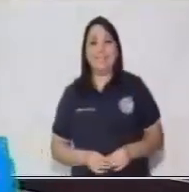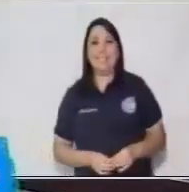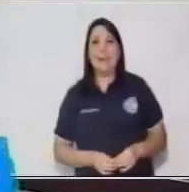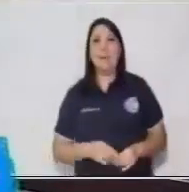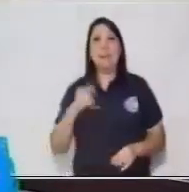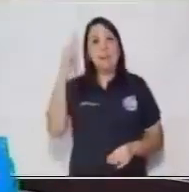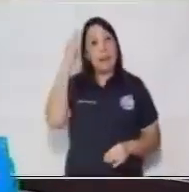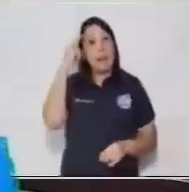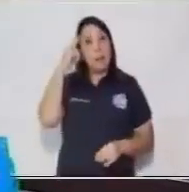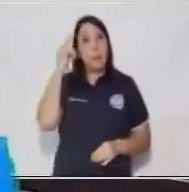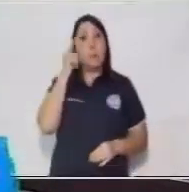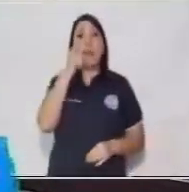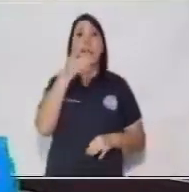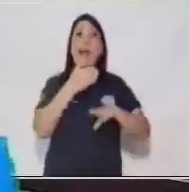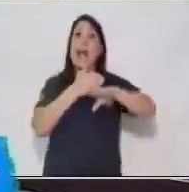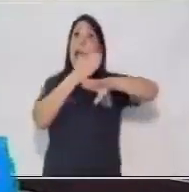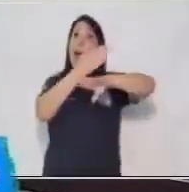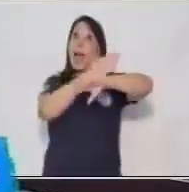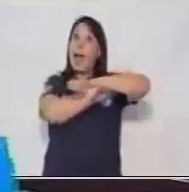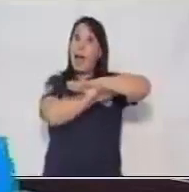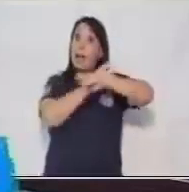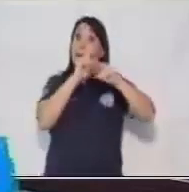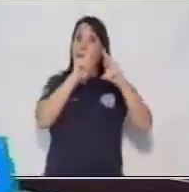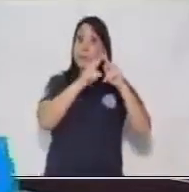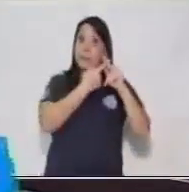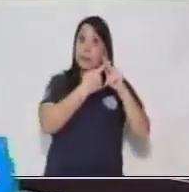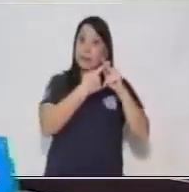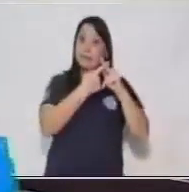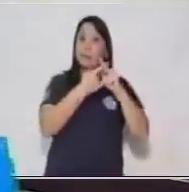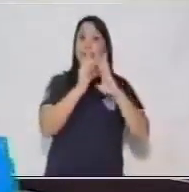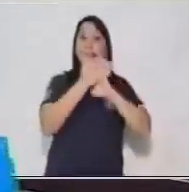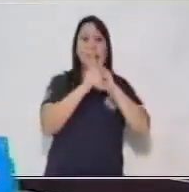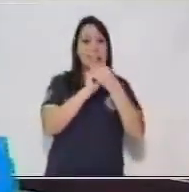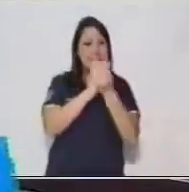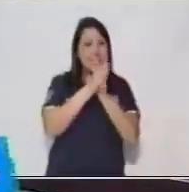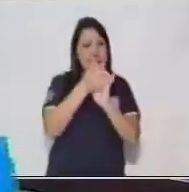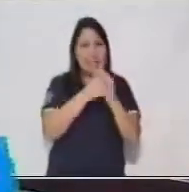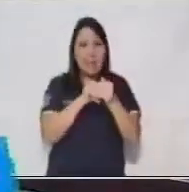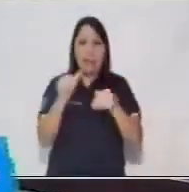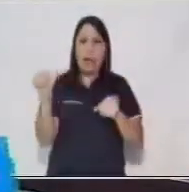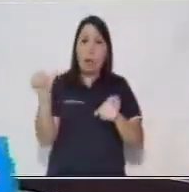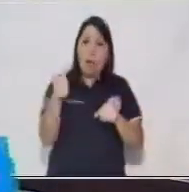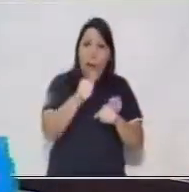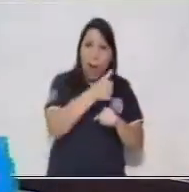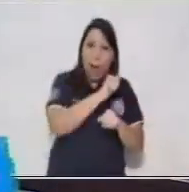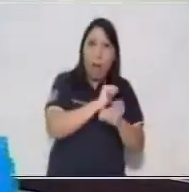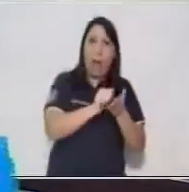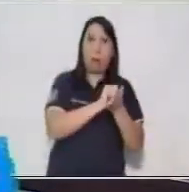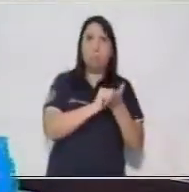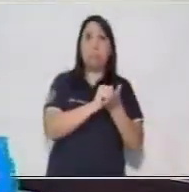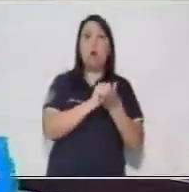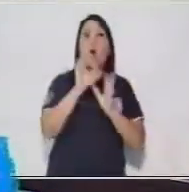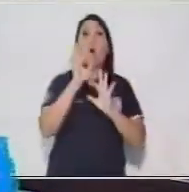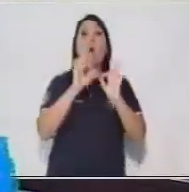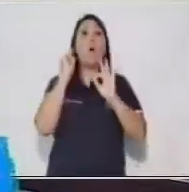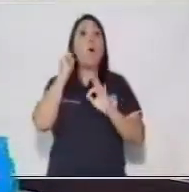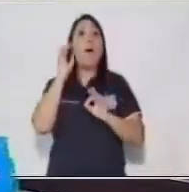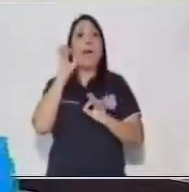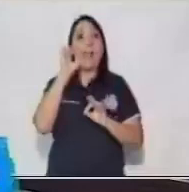Recuerda, antes de empezar, lavarte las manos con suficiente agua y jabón o gel antibacterial.